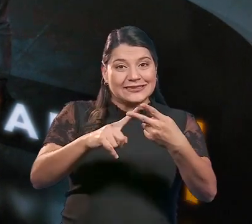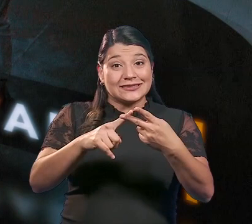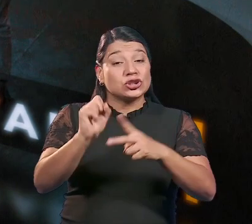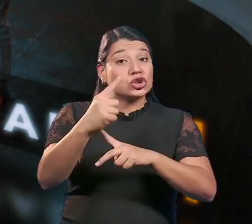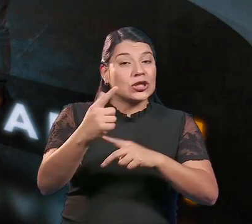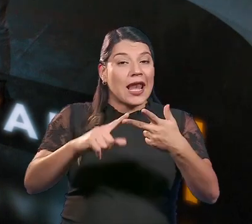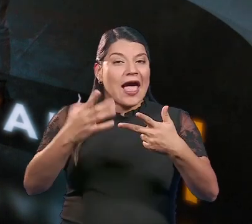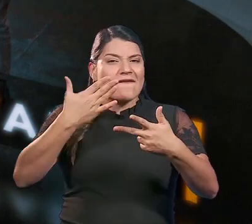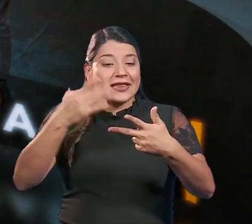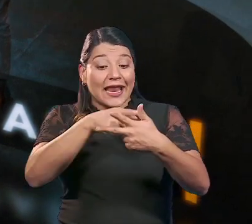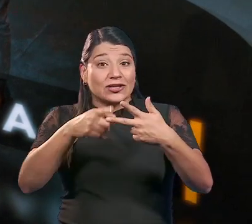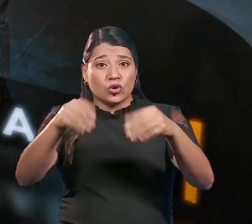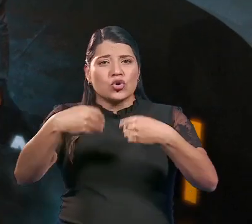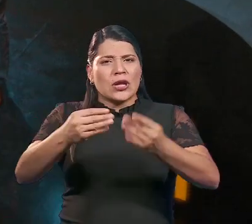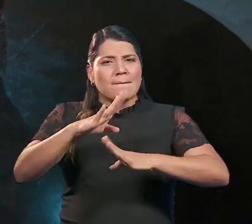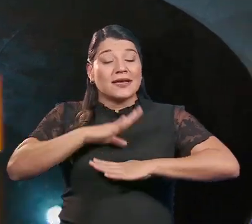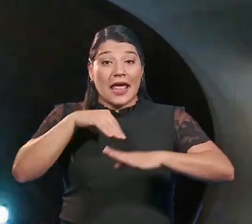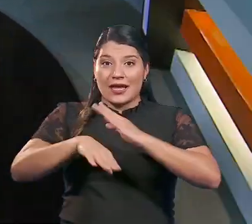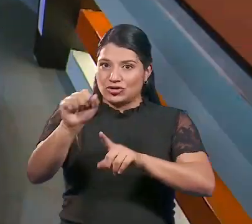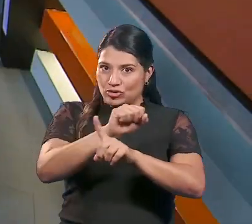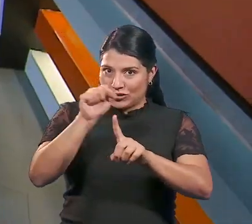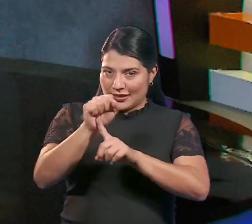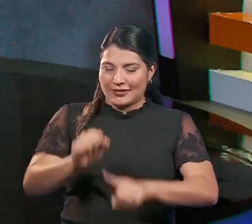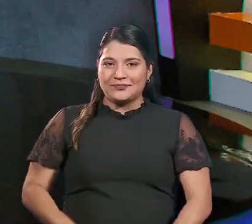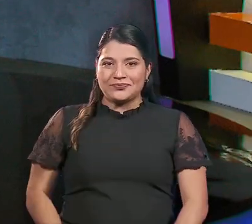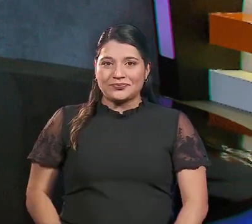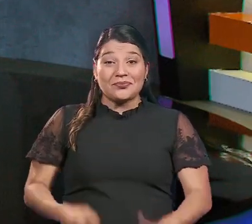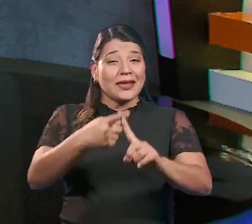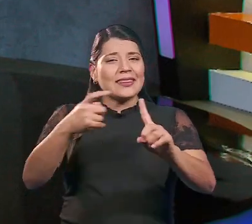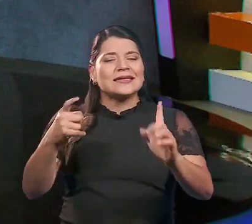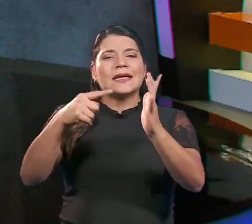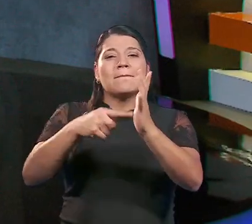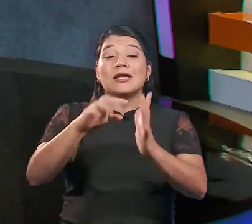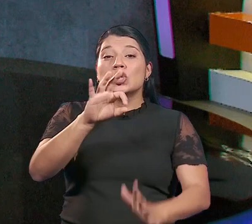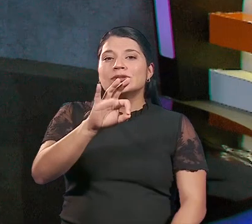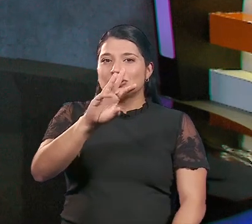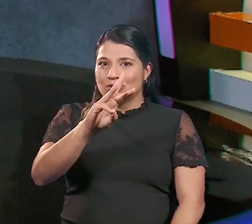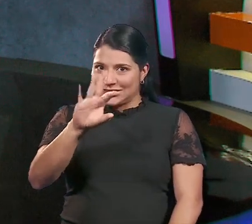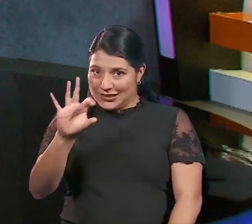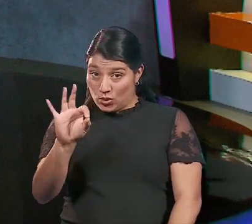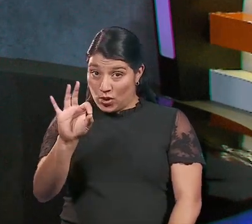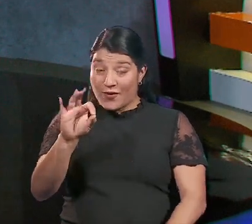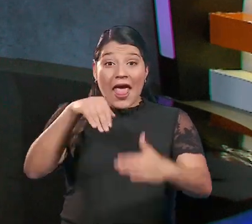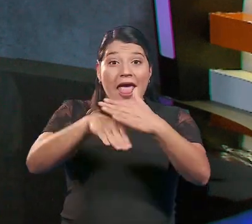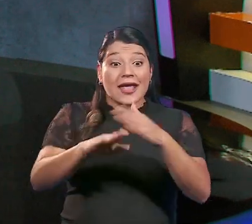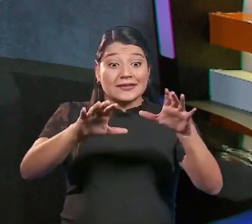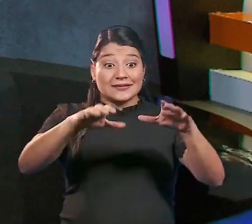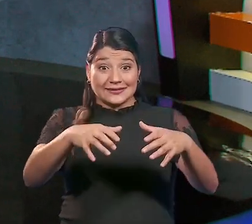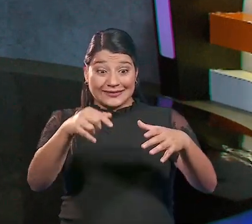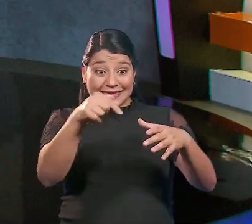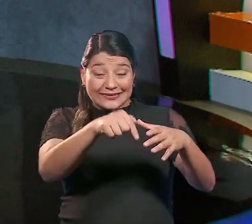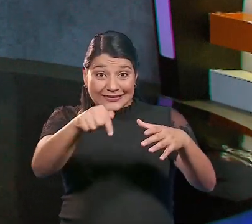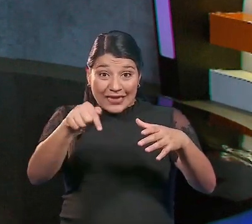y ambiental que brinda bienestar en nuestra sociedad. Desde 1969, en el conglomerado